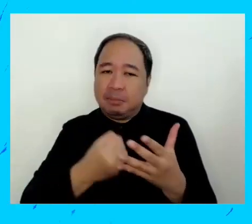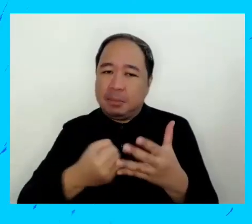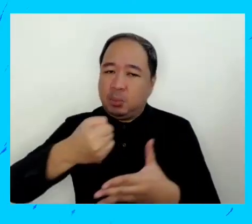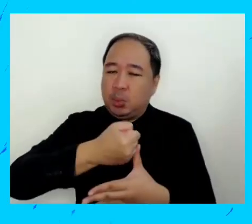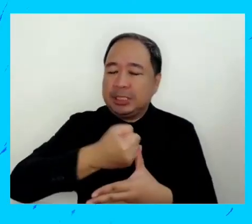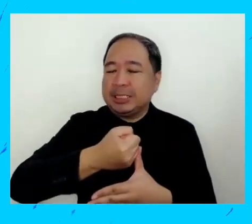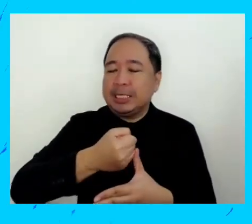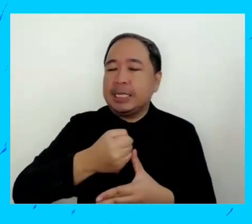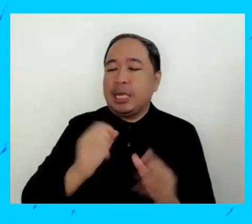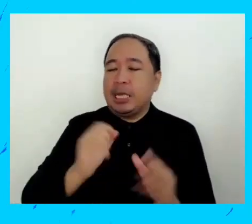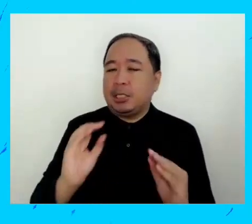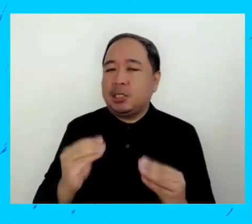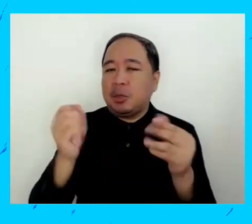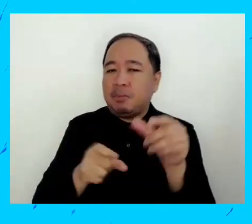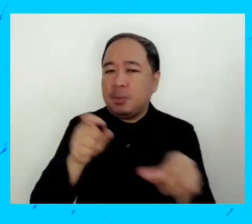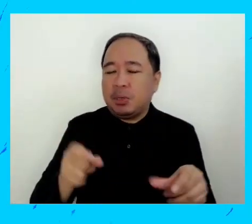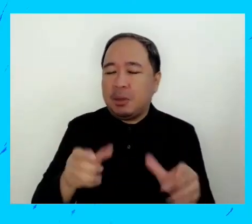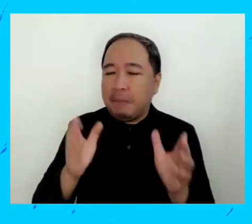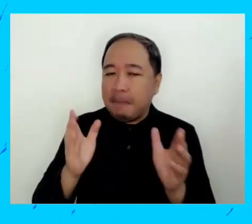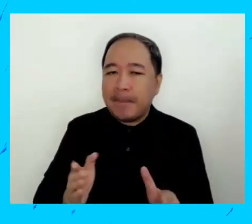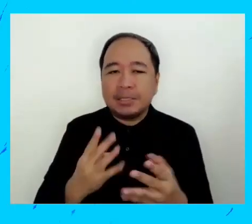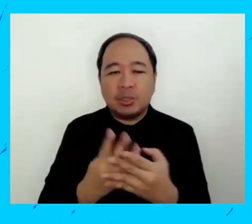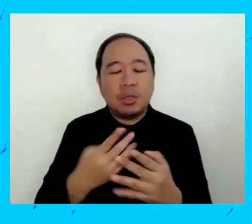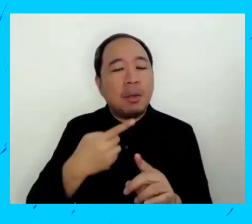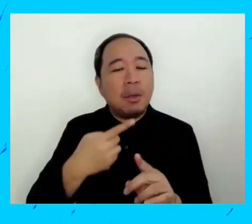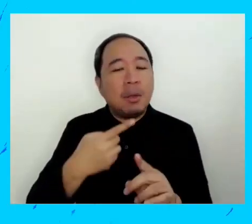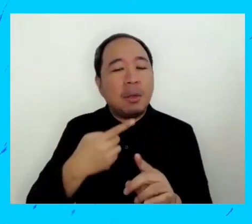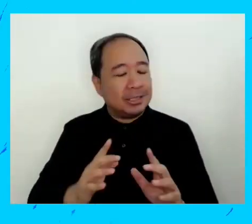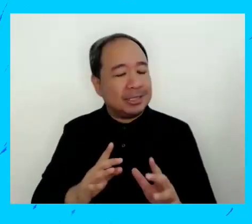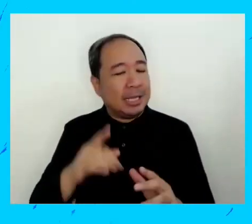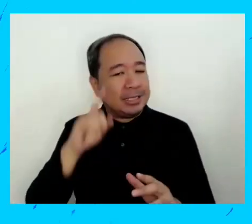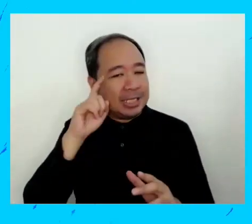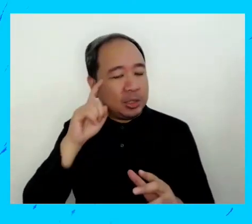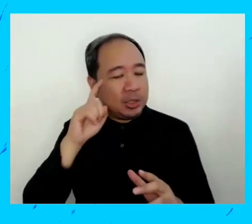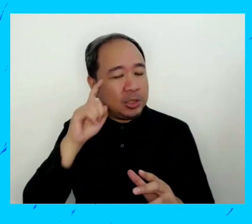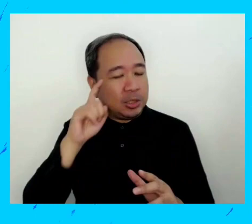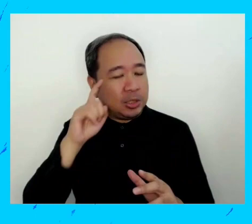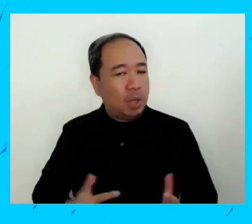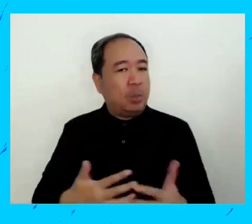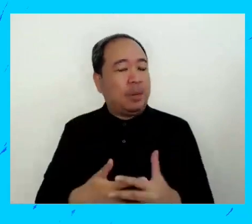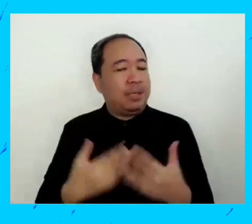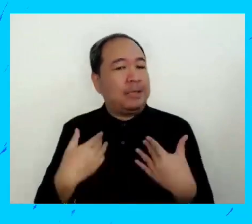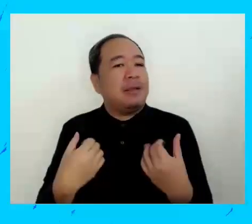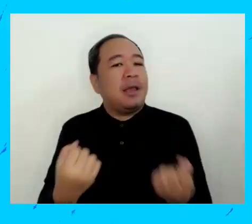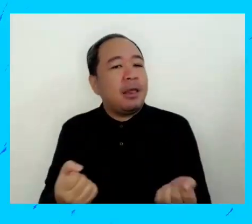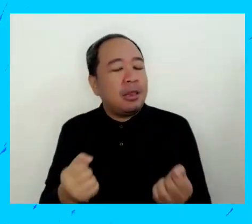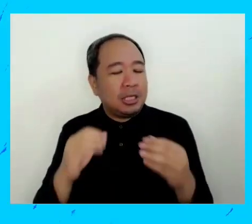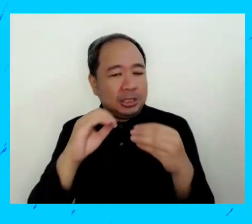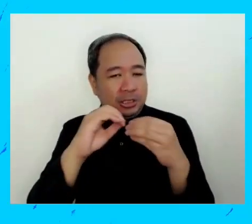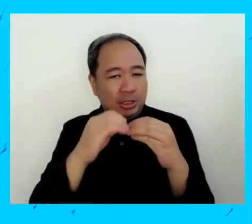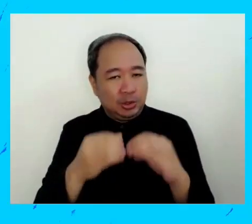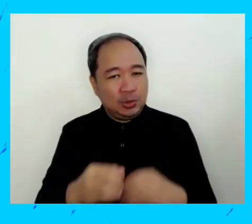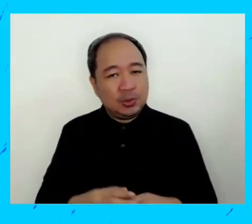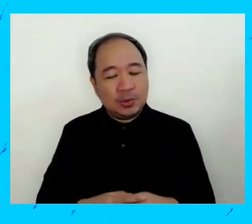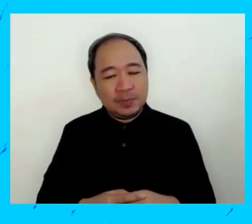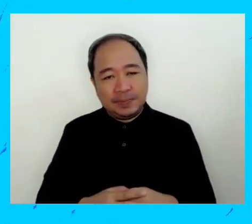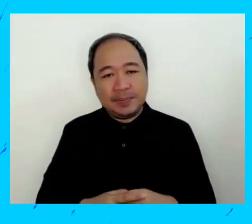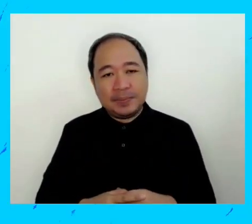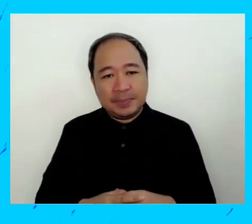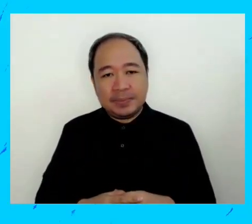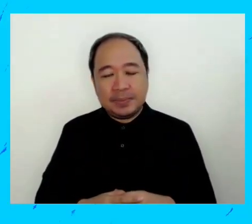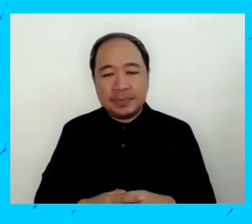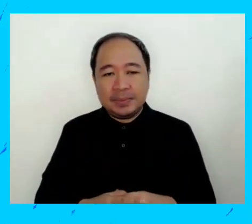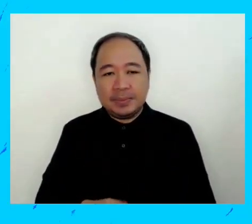Entonces, por eso es importante dar prioridad a las personas y también las cuestiones reproductivas. Muchas gracias.